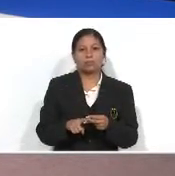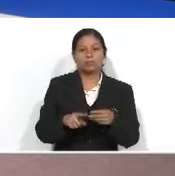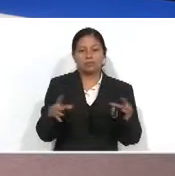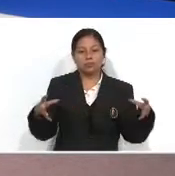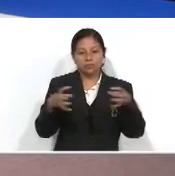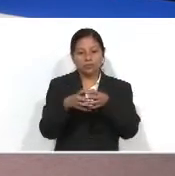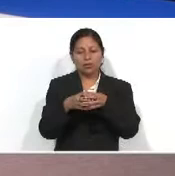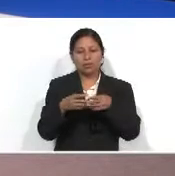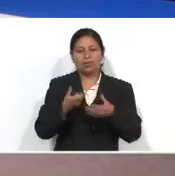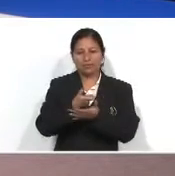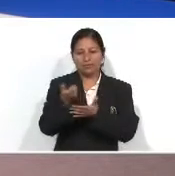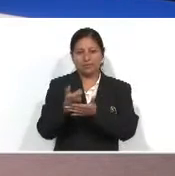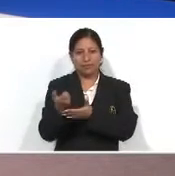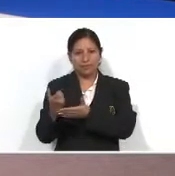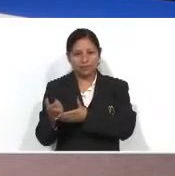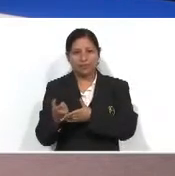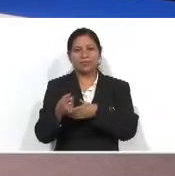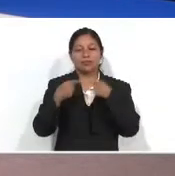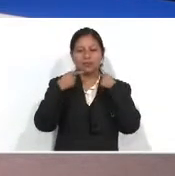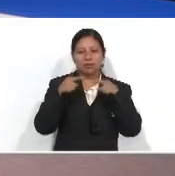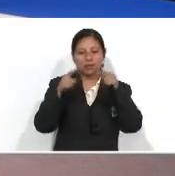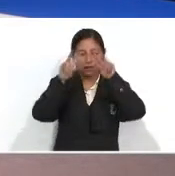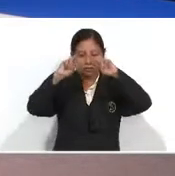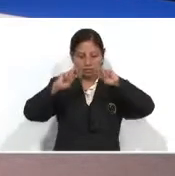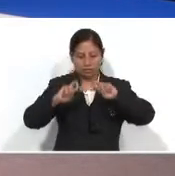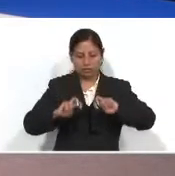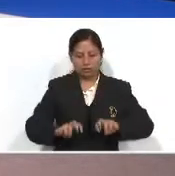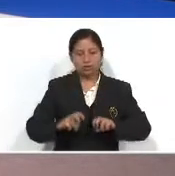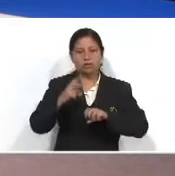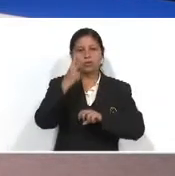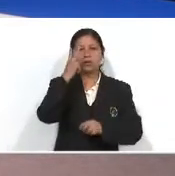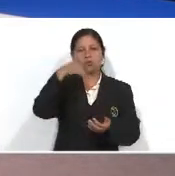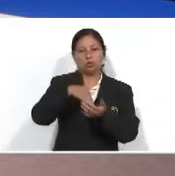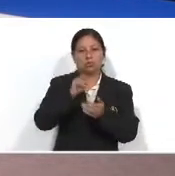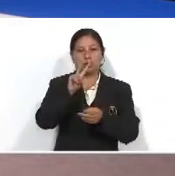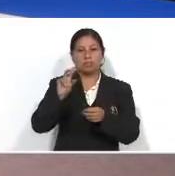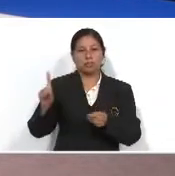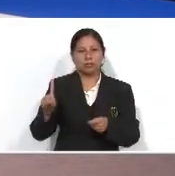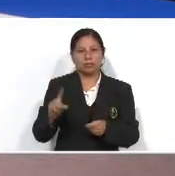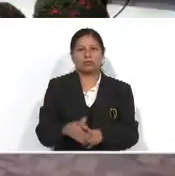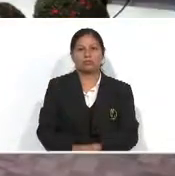caso la Comisión de Finanzas Públicas inicia audiencia para analizar el presupuesto del año 2021.